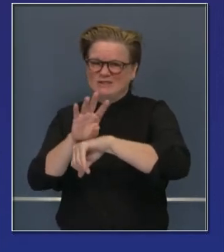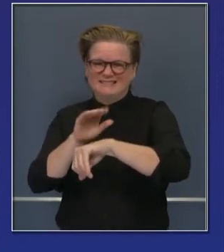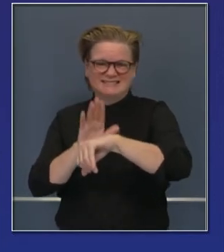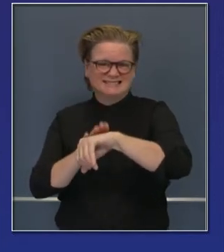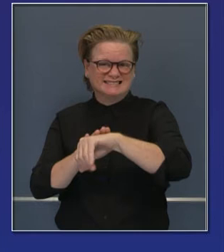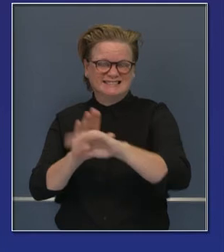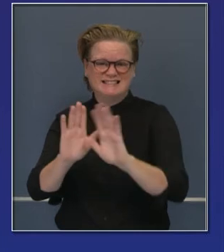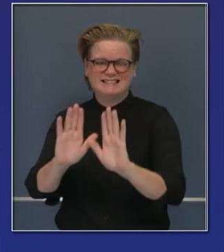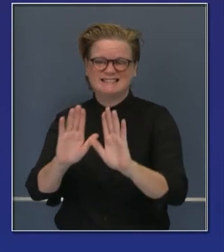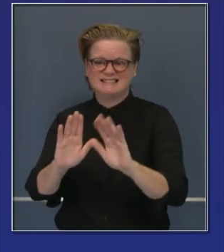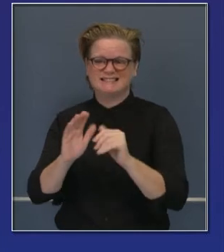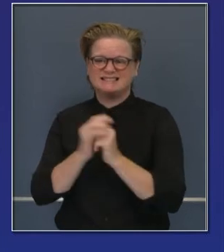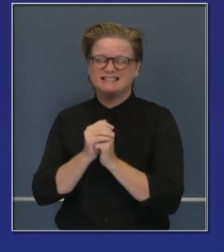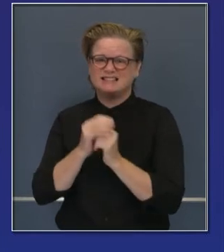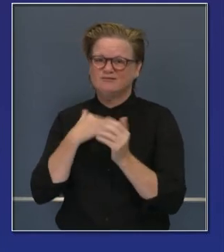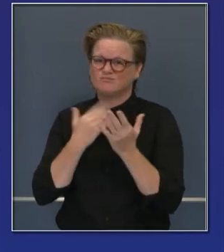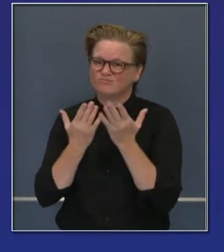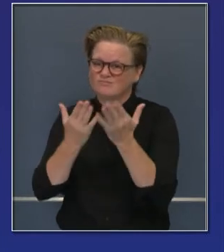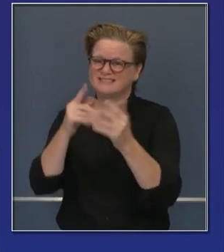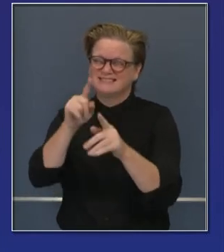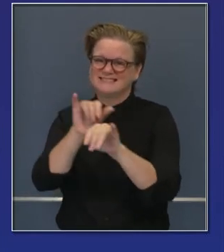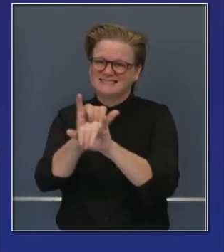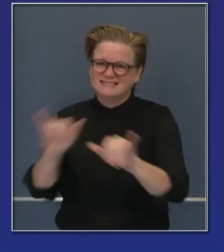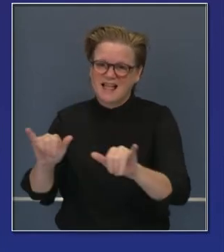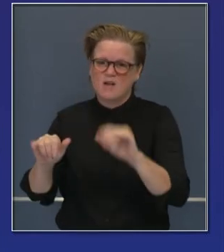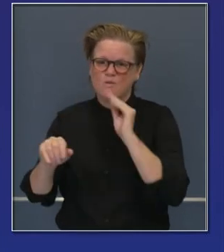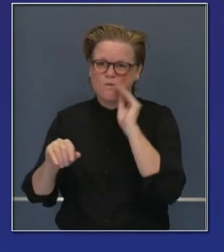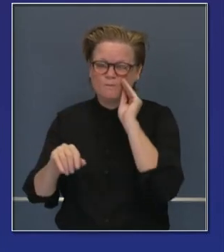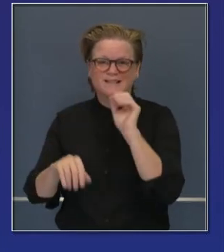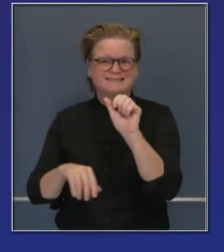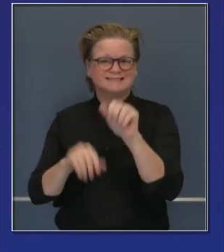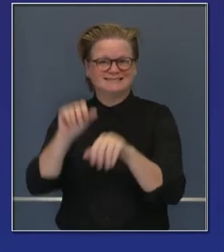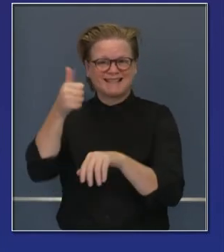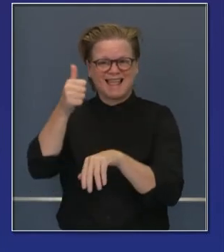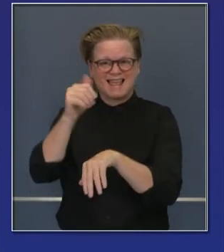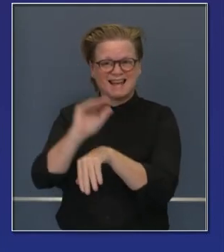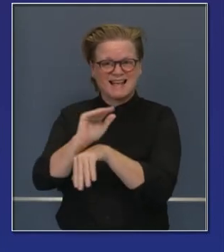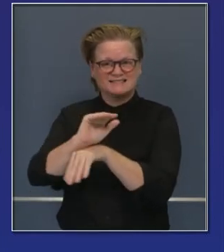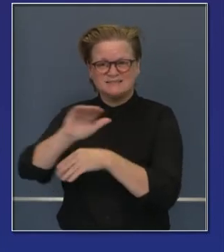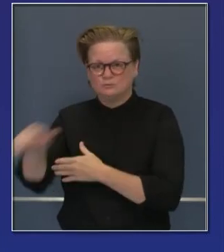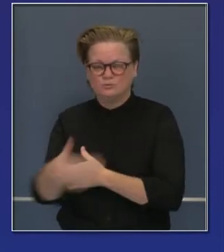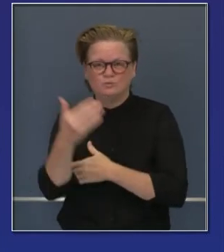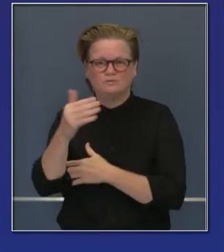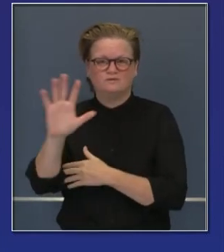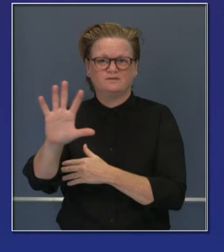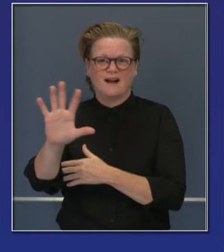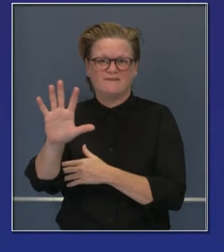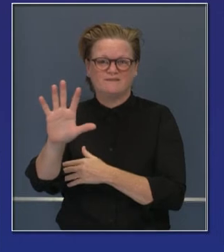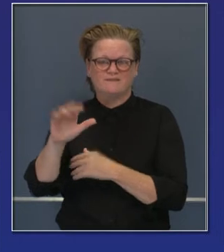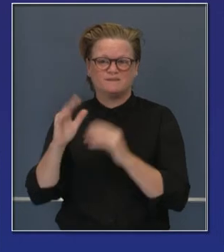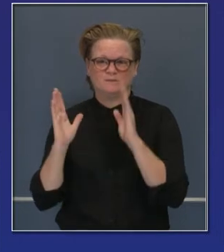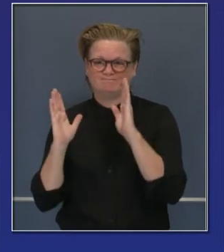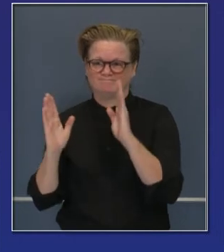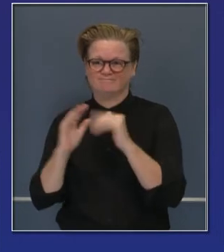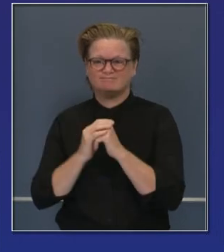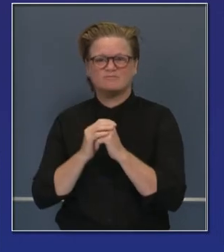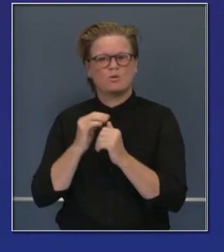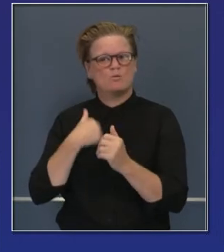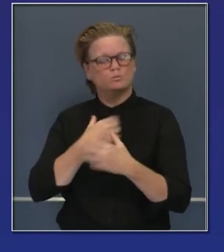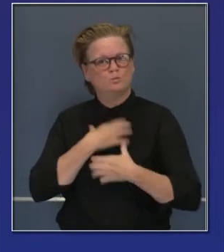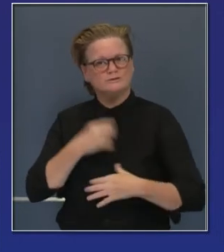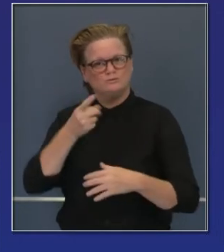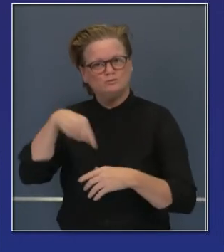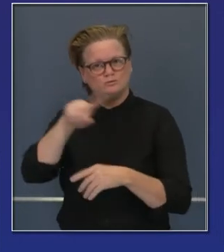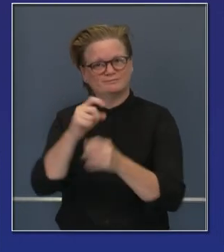el toque de queda de 10 a 5 y todo esto para tratar de hacernos más seguros